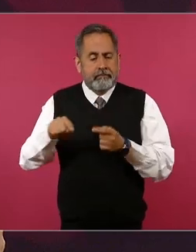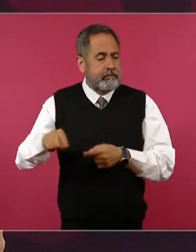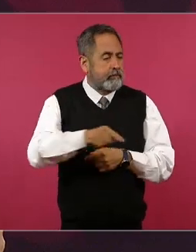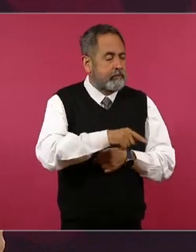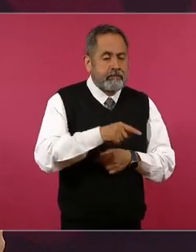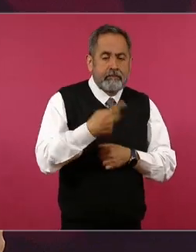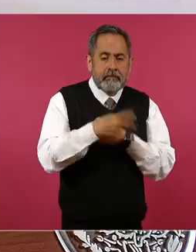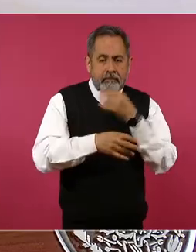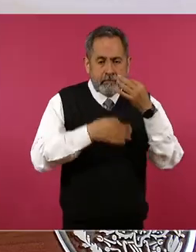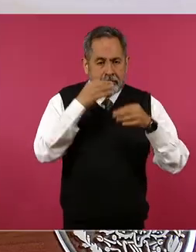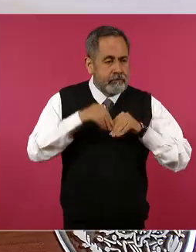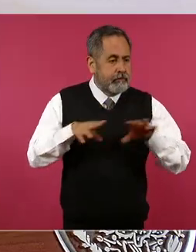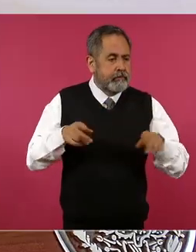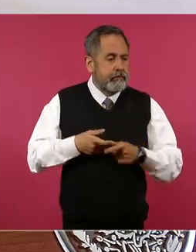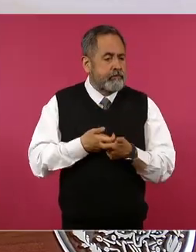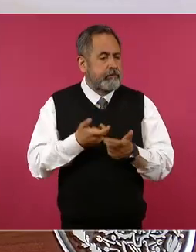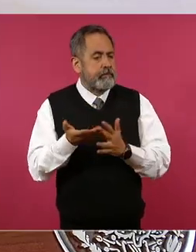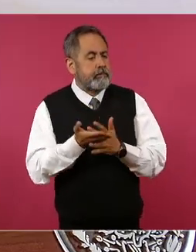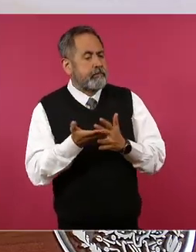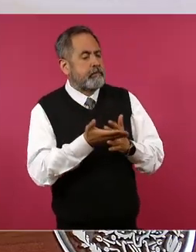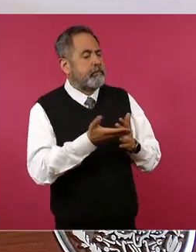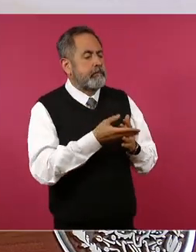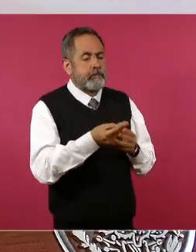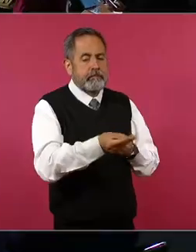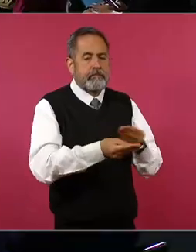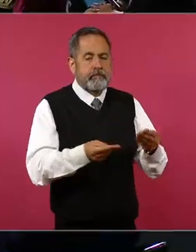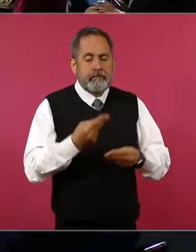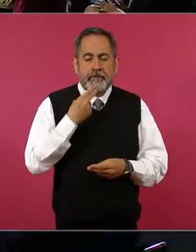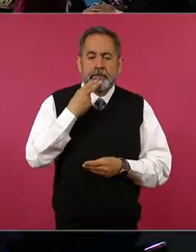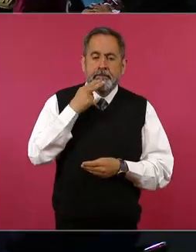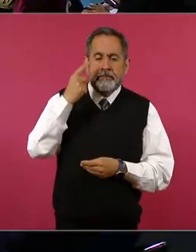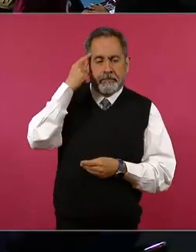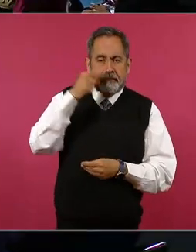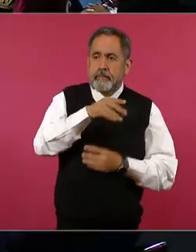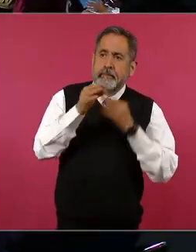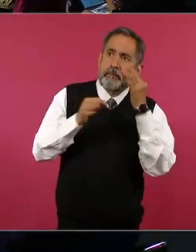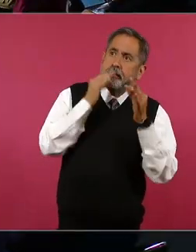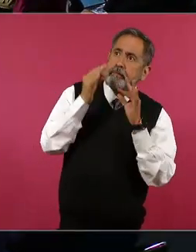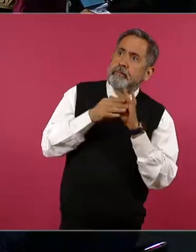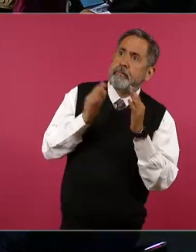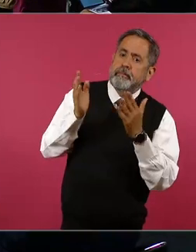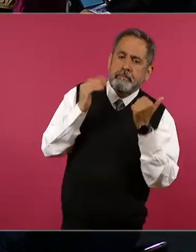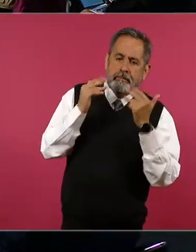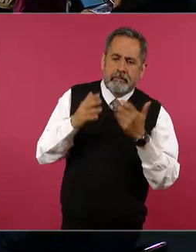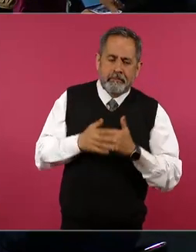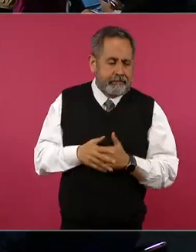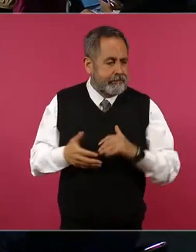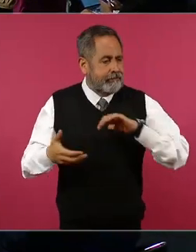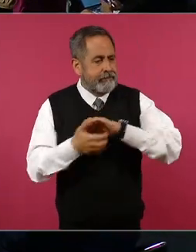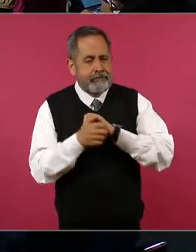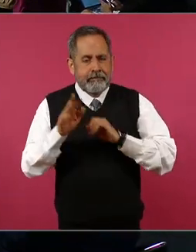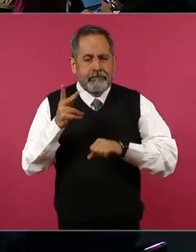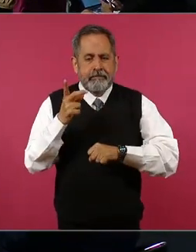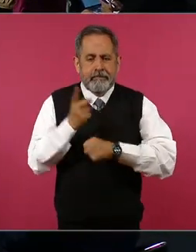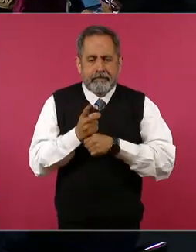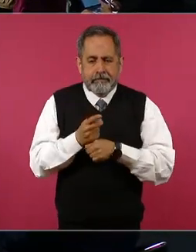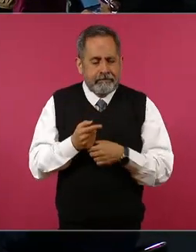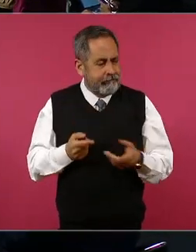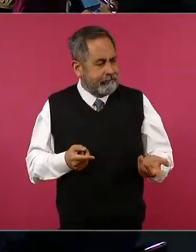comunicación servía ese dinero para hacer los convenios de publicidad